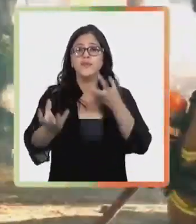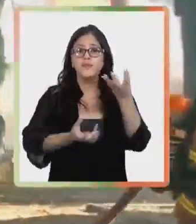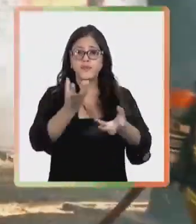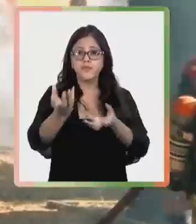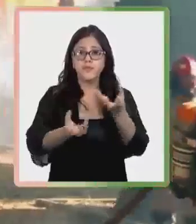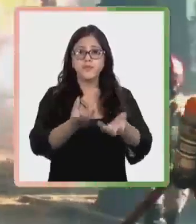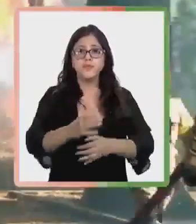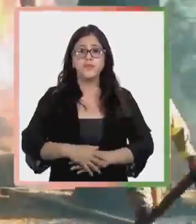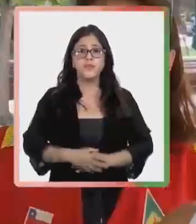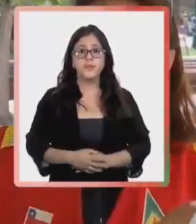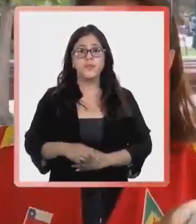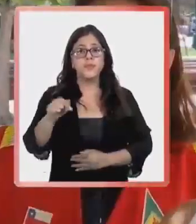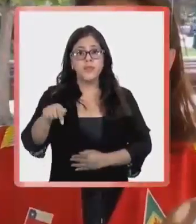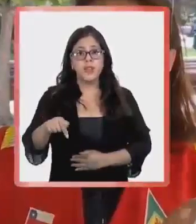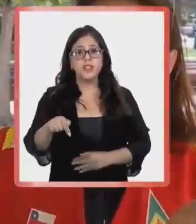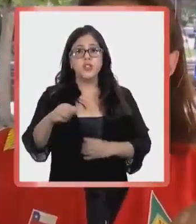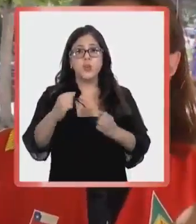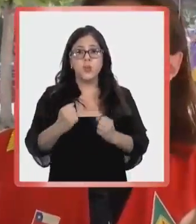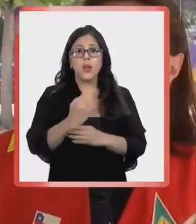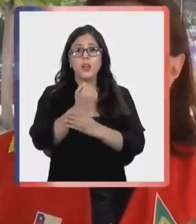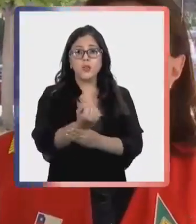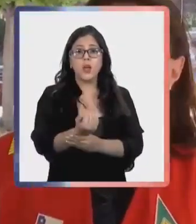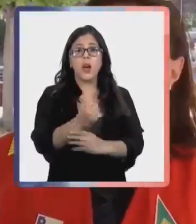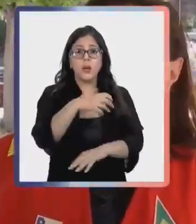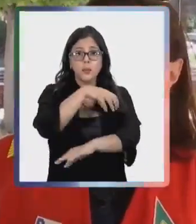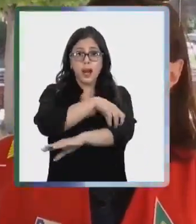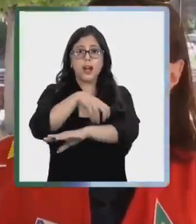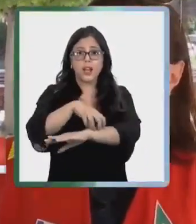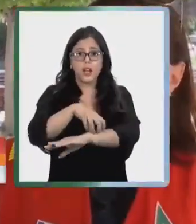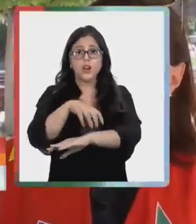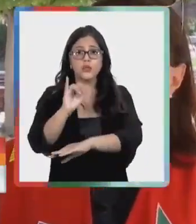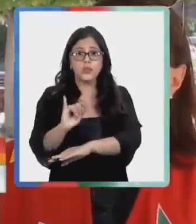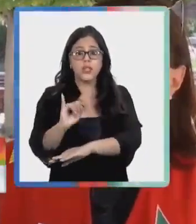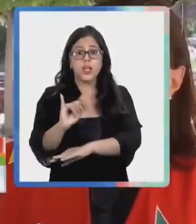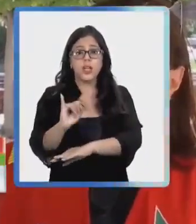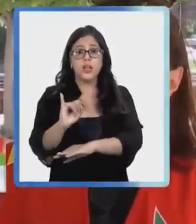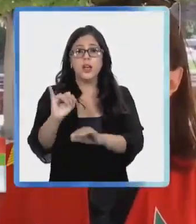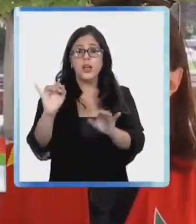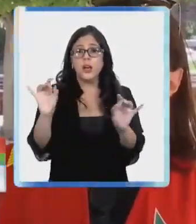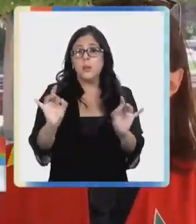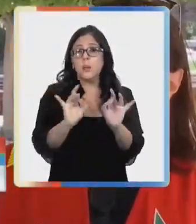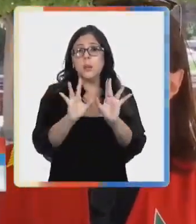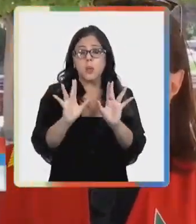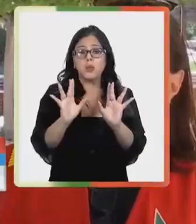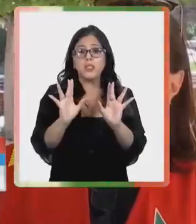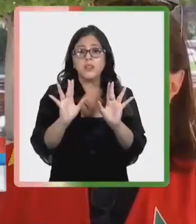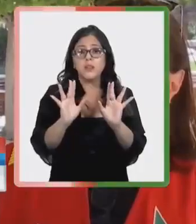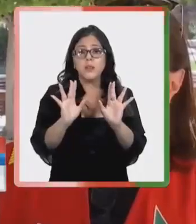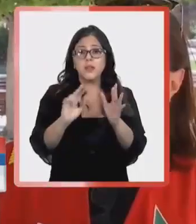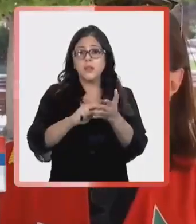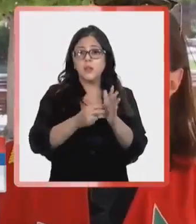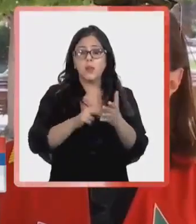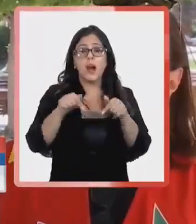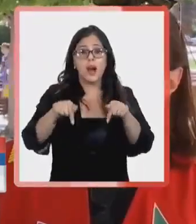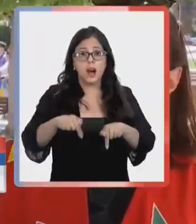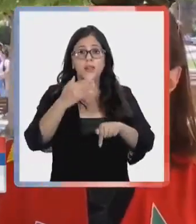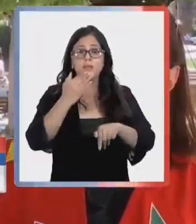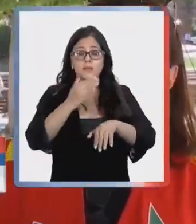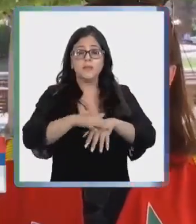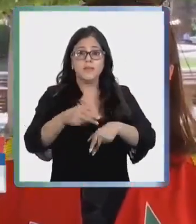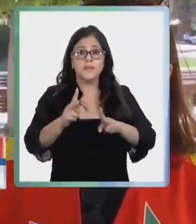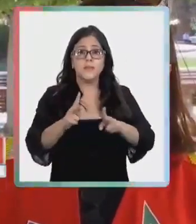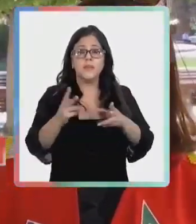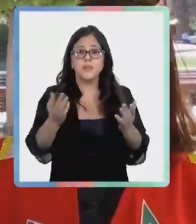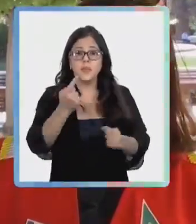siniestros. Pueden servir entre una y otra región, como le digo, ante problemas similares. Ahora también nos permite